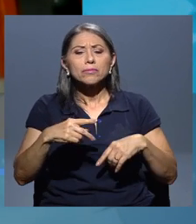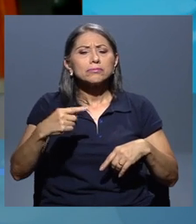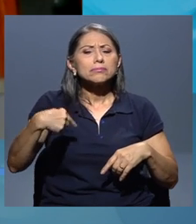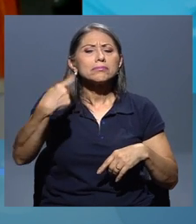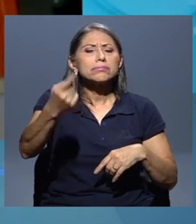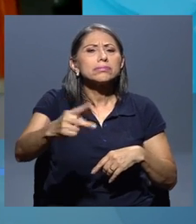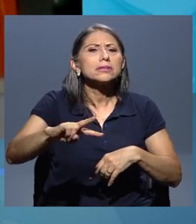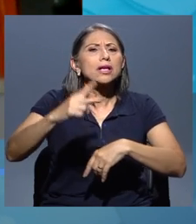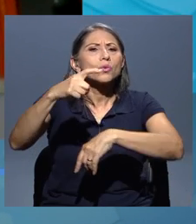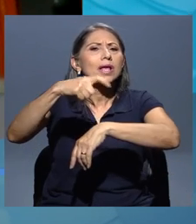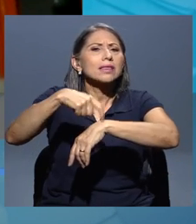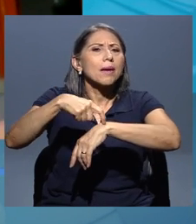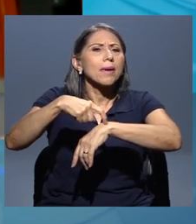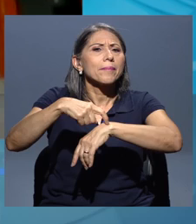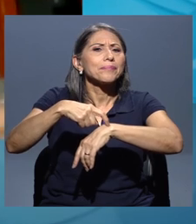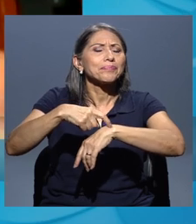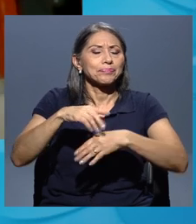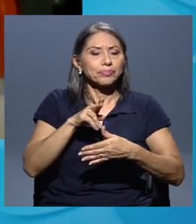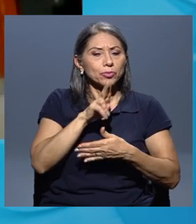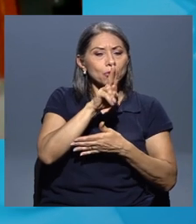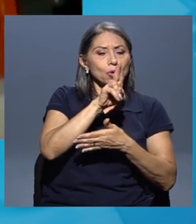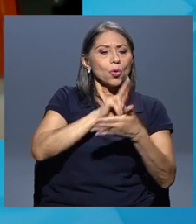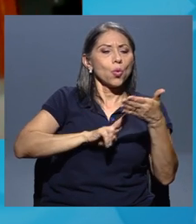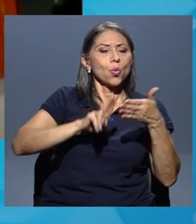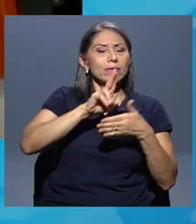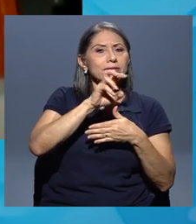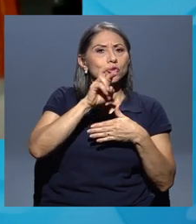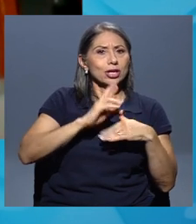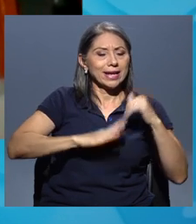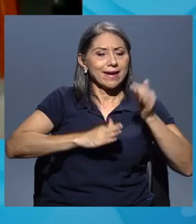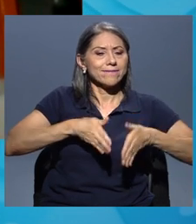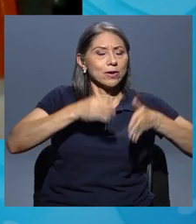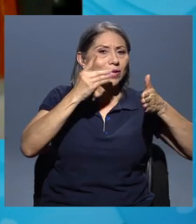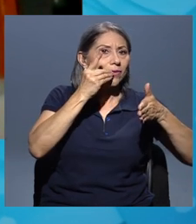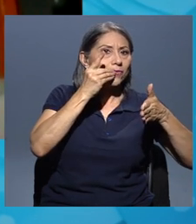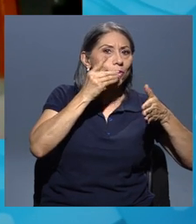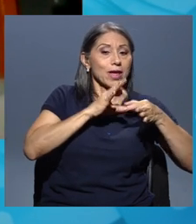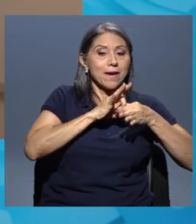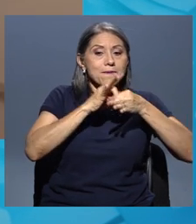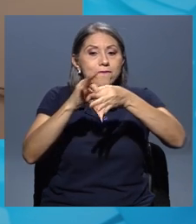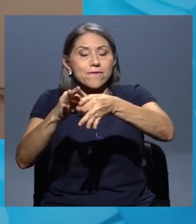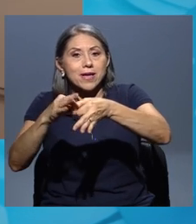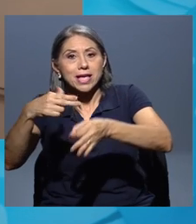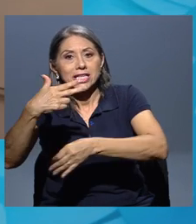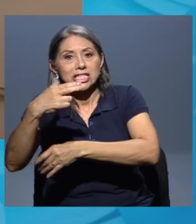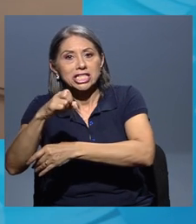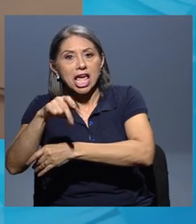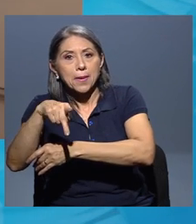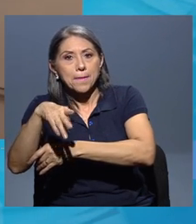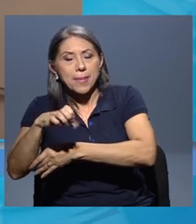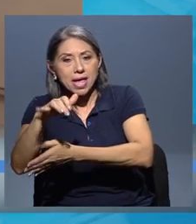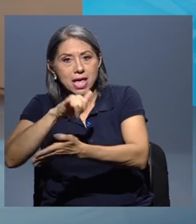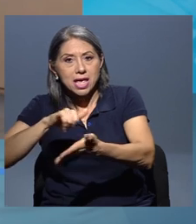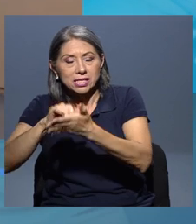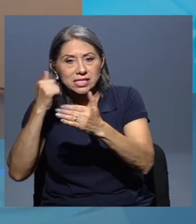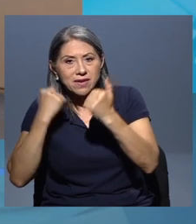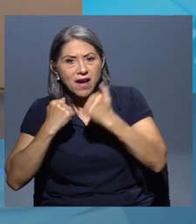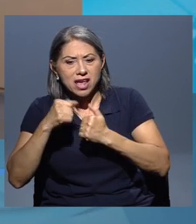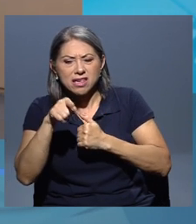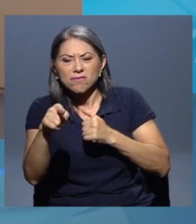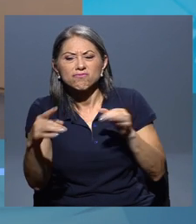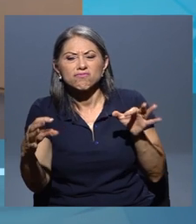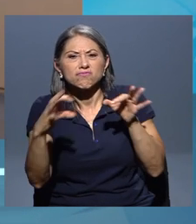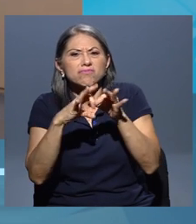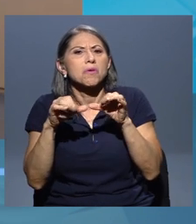etapa con la alianza entre Chépez de Baña y la Facultad de Odontología. Sí, claro. Más bien, gracias a ustedes por la